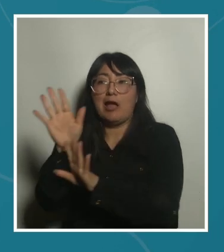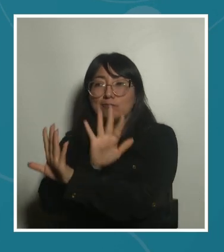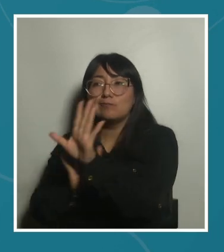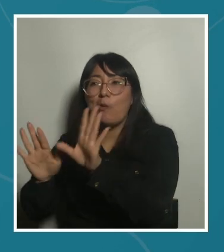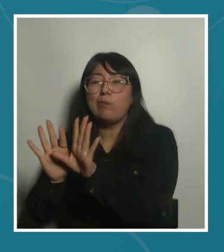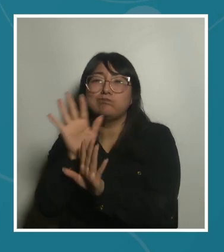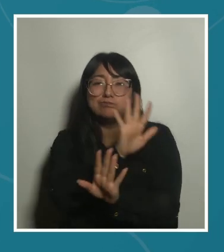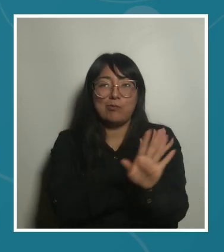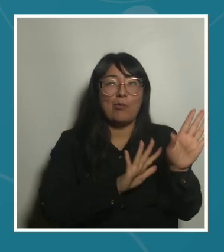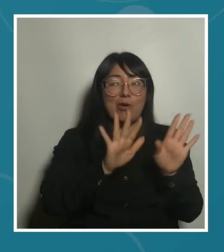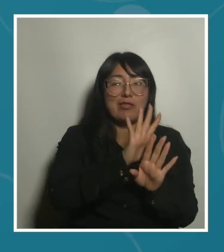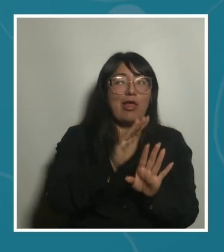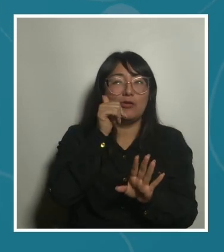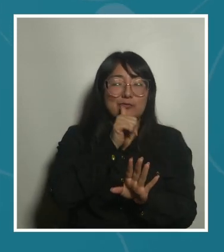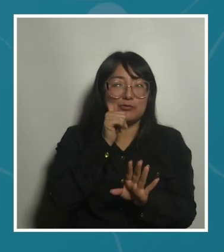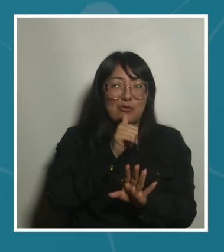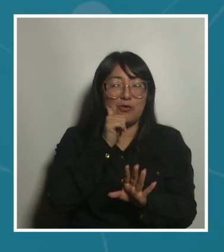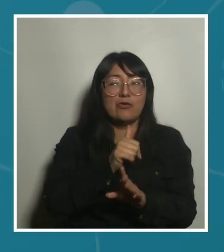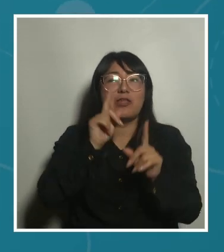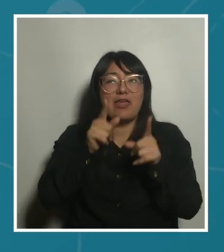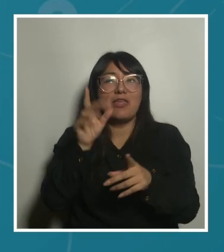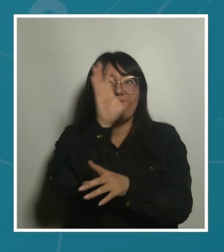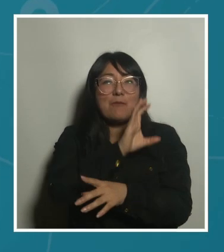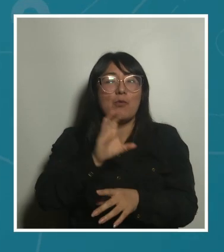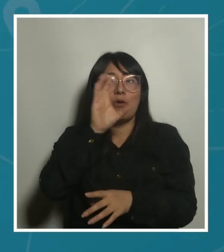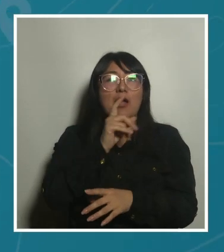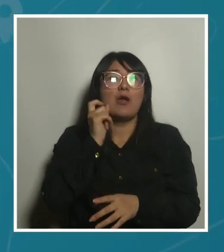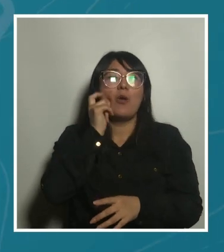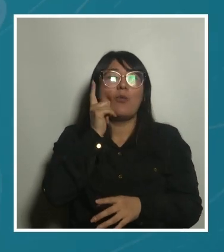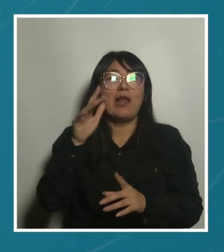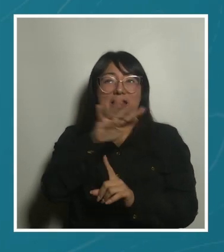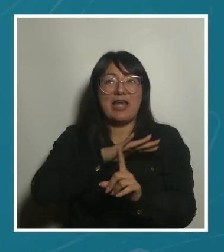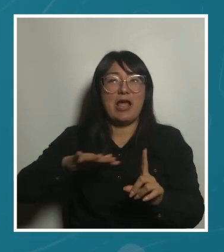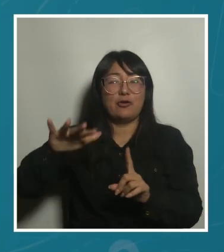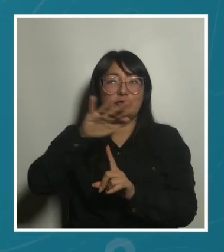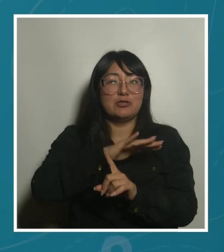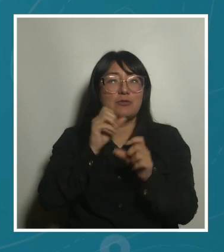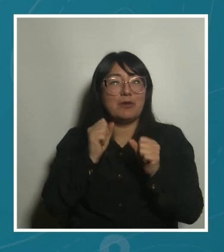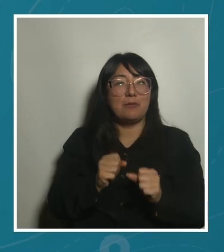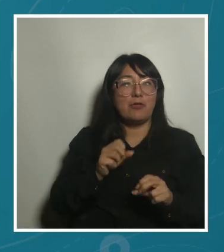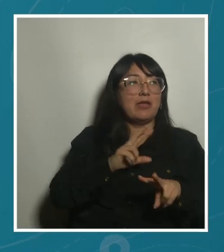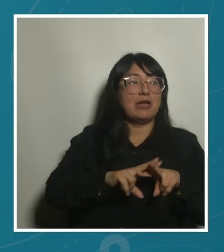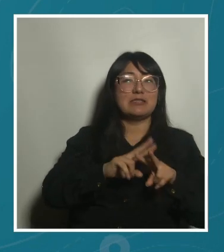cuidados en la vida cotidiana y tienen que buscar cuáles son las condiciones materiales para hacerlo.